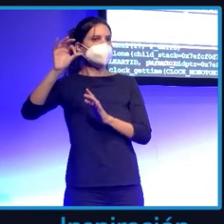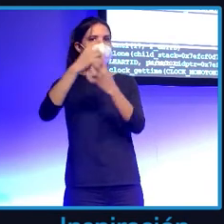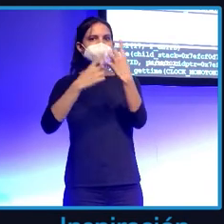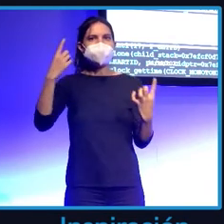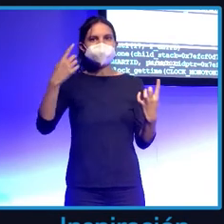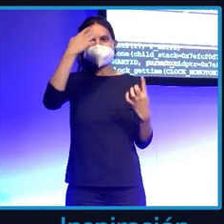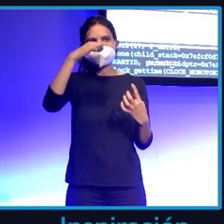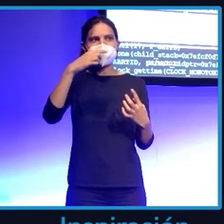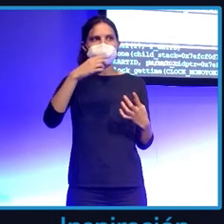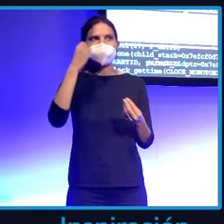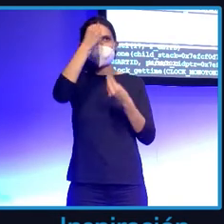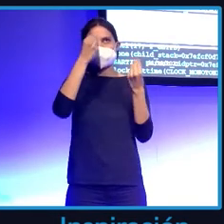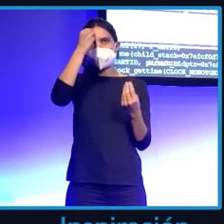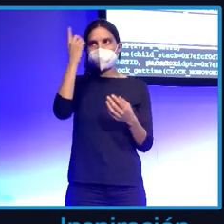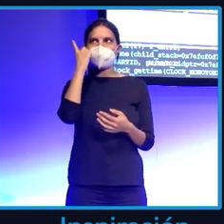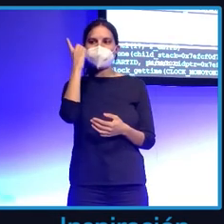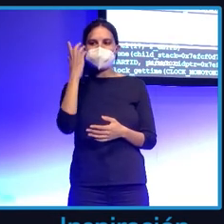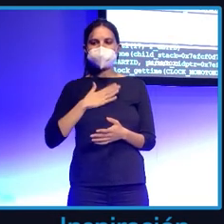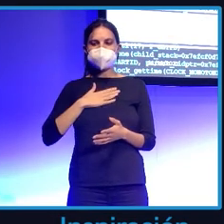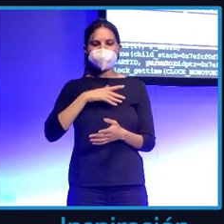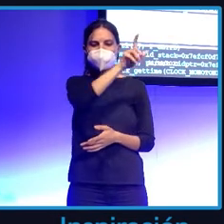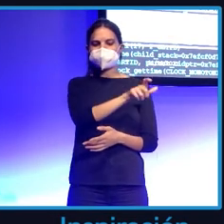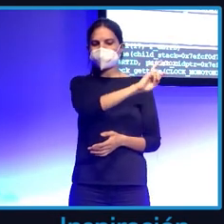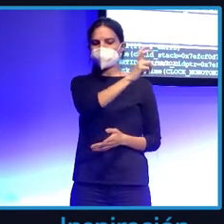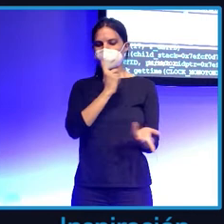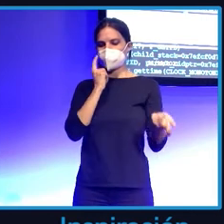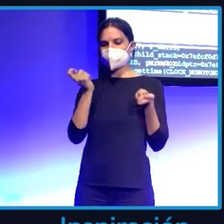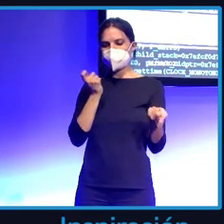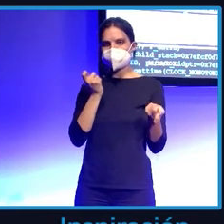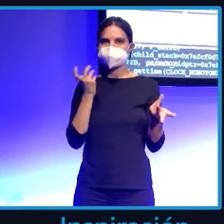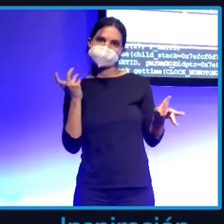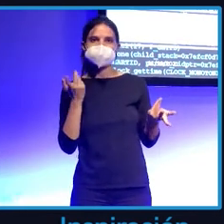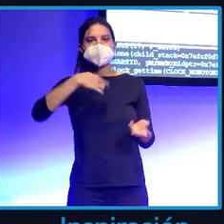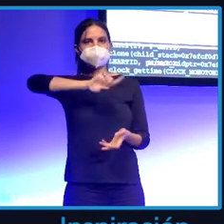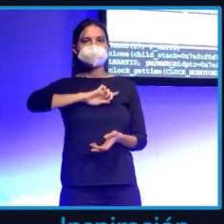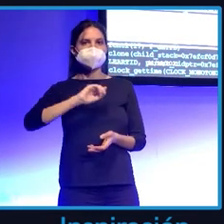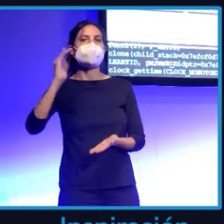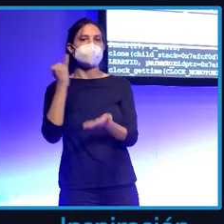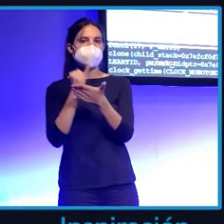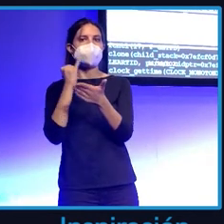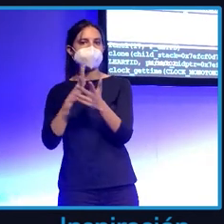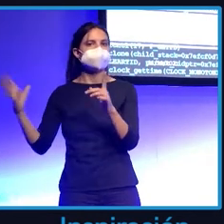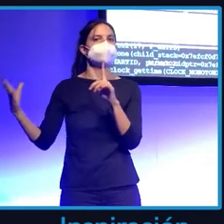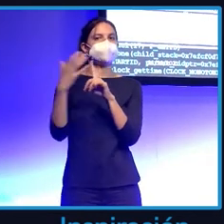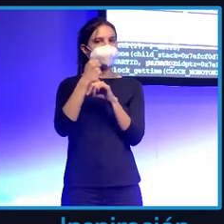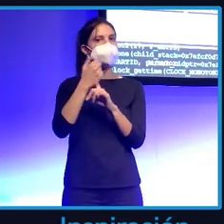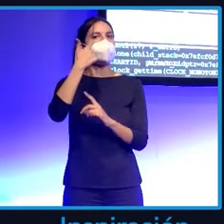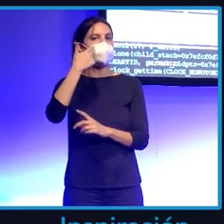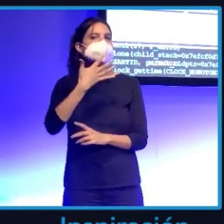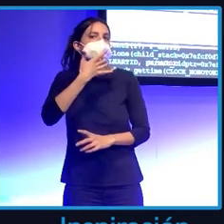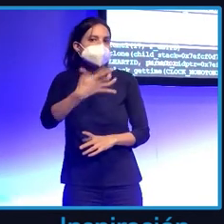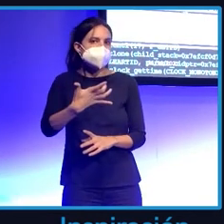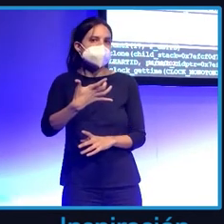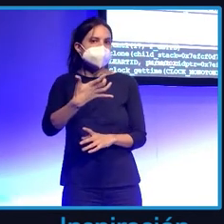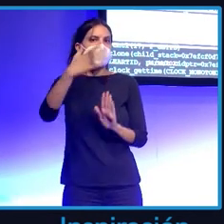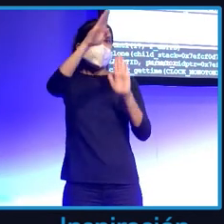están espiando en su móvil? Bueno, pues nosotros lo que hacemos es encontrar pruebas de que efectivamente haya